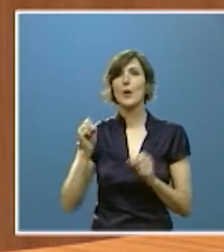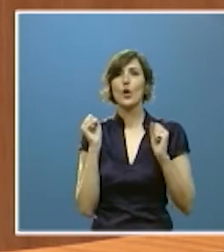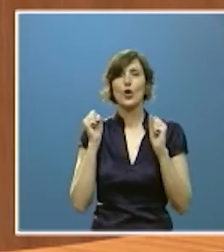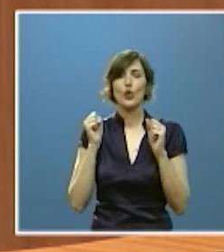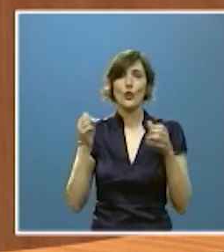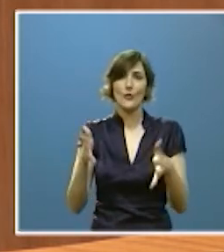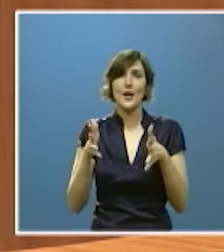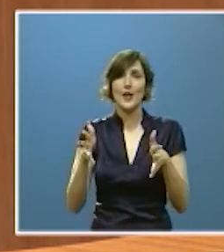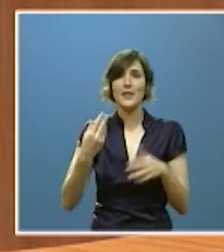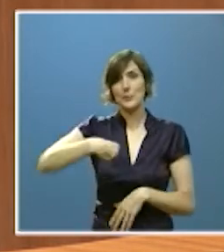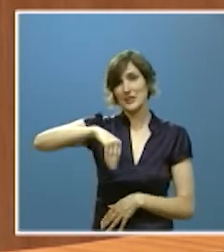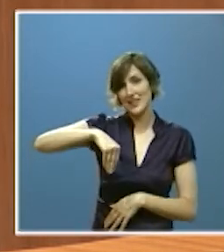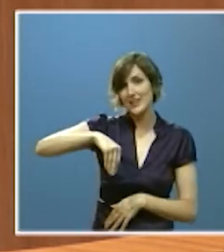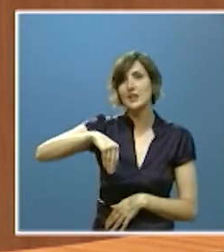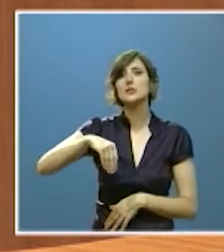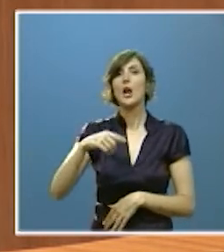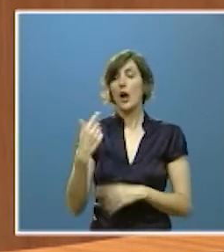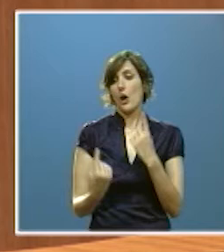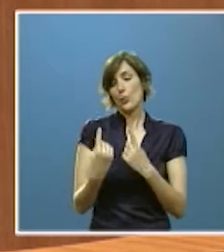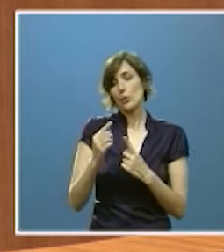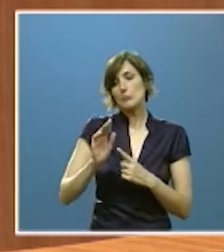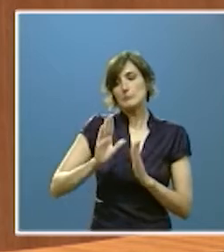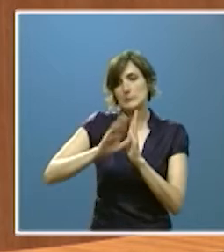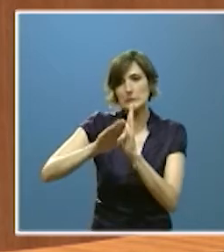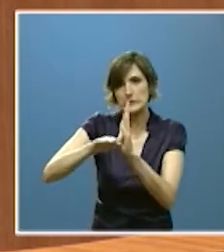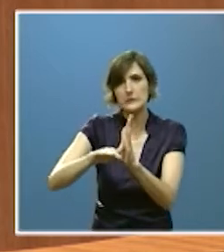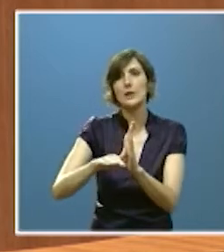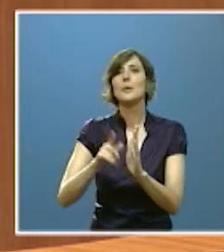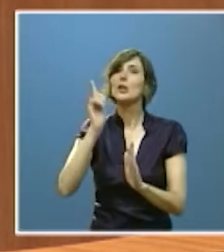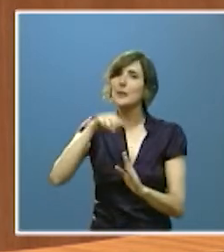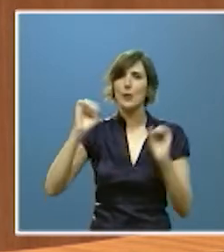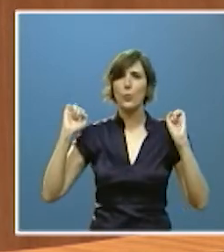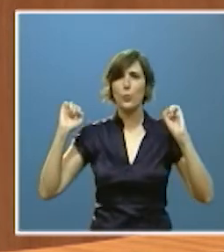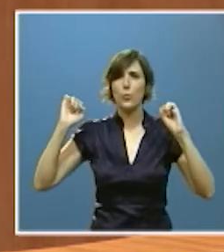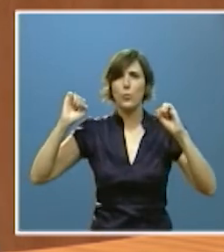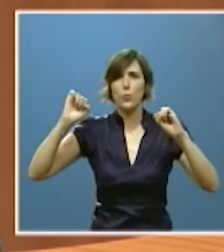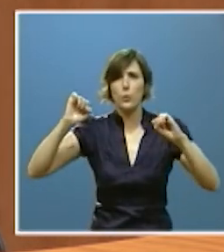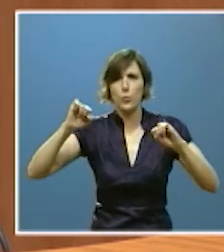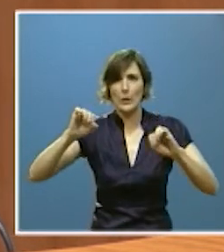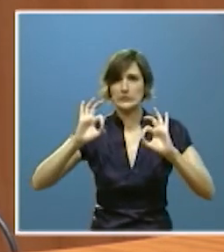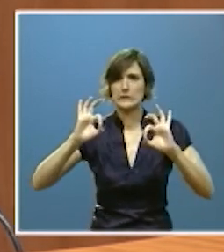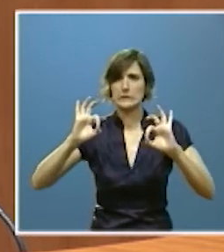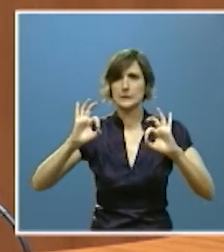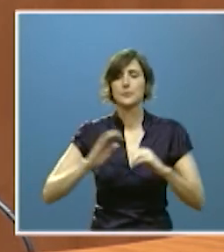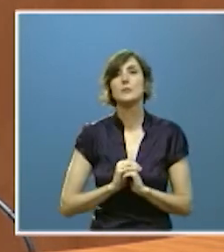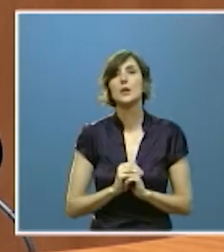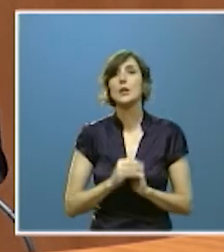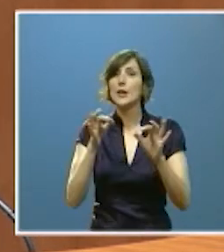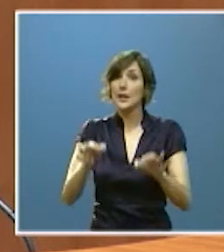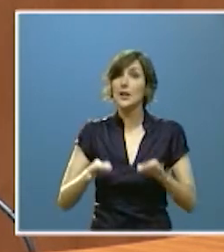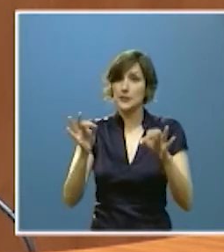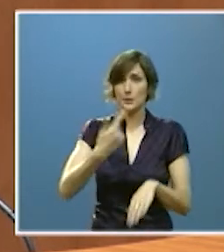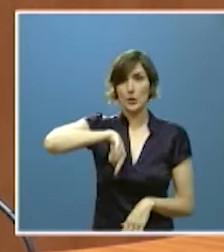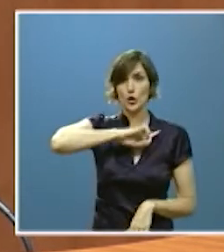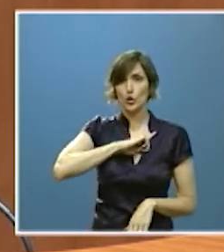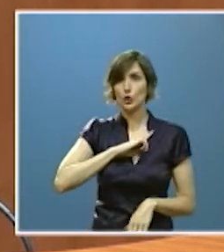algunos pasos dados después pero también el gran retraso que lleva ese trabajo siempre hemos coincidido